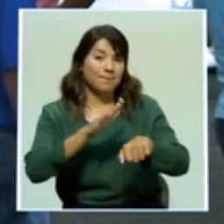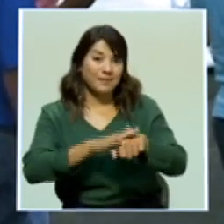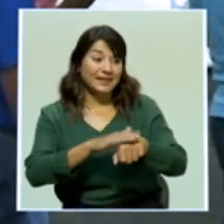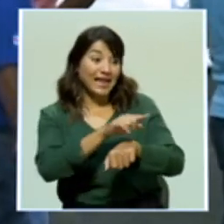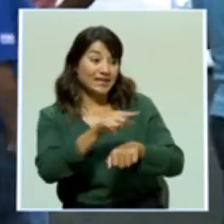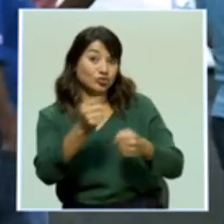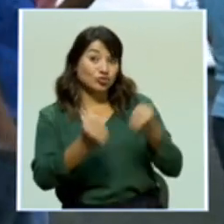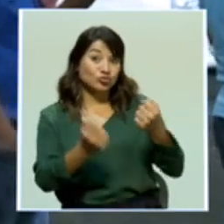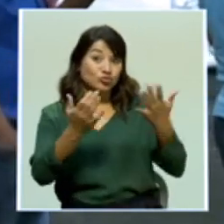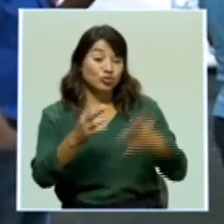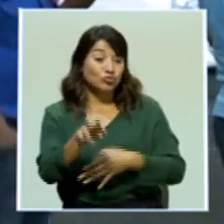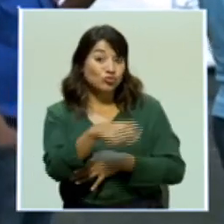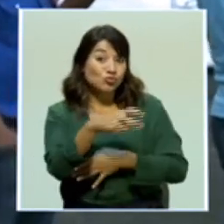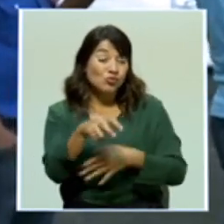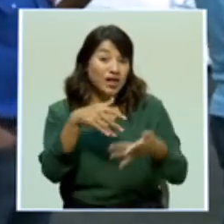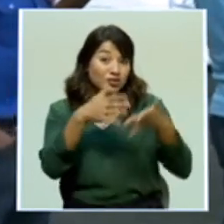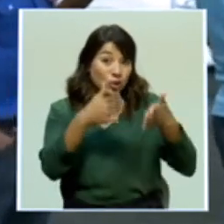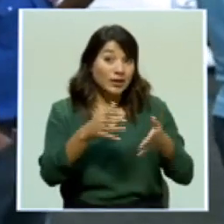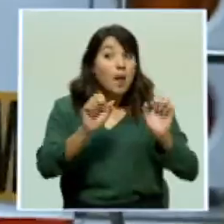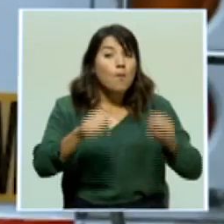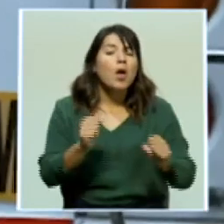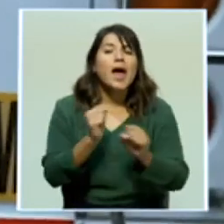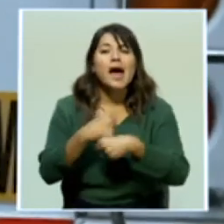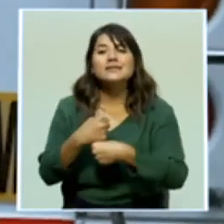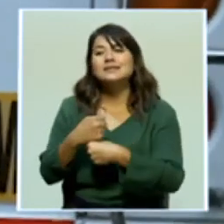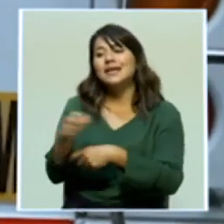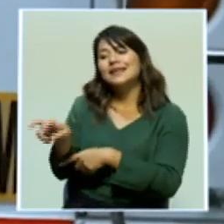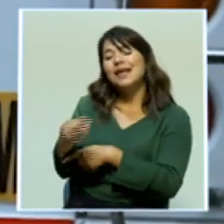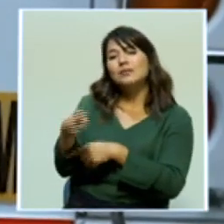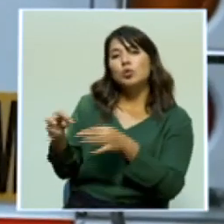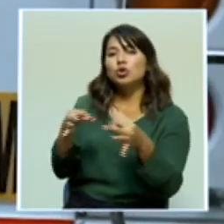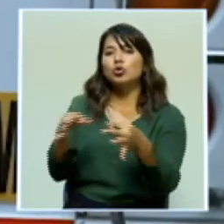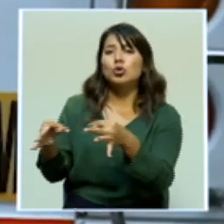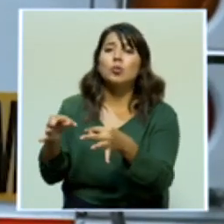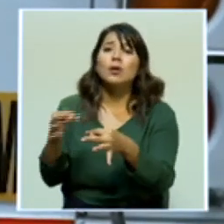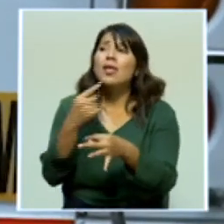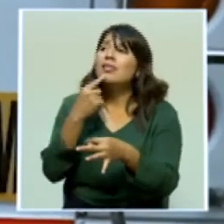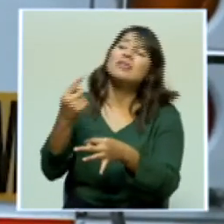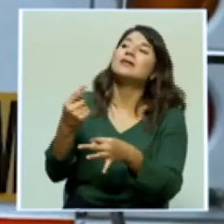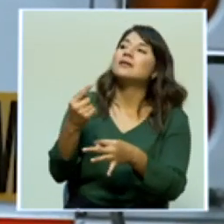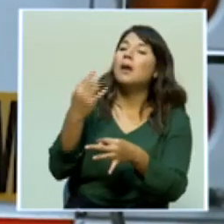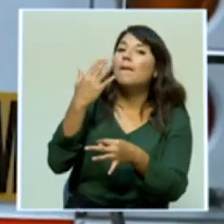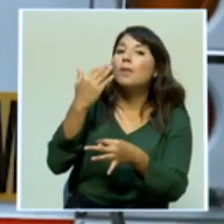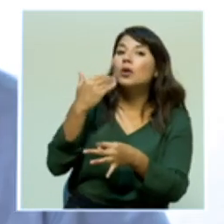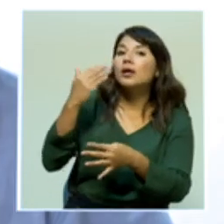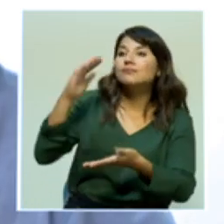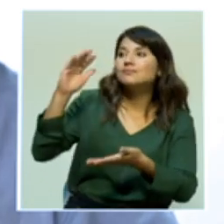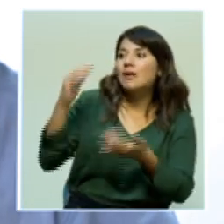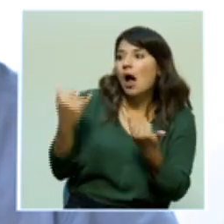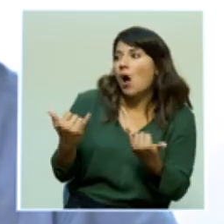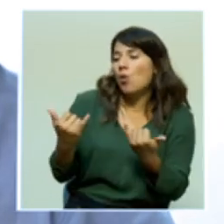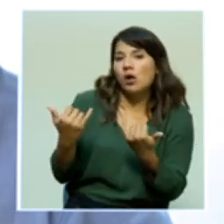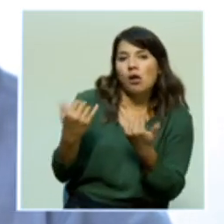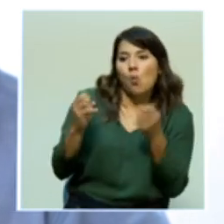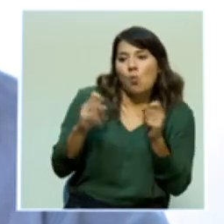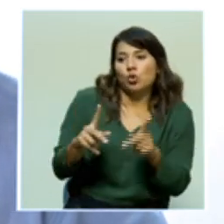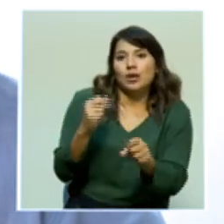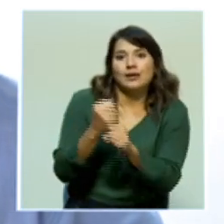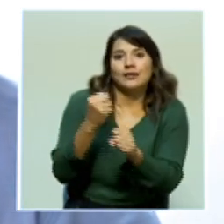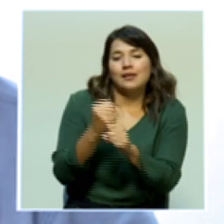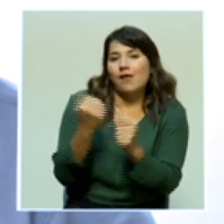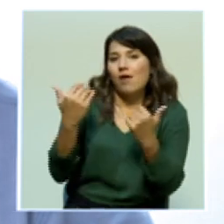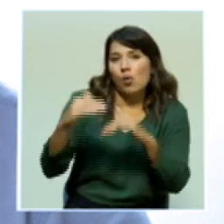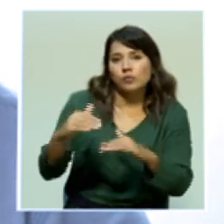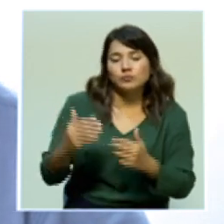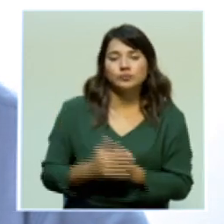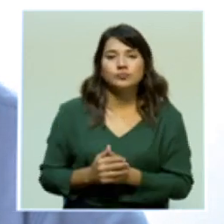realizar servicio turístico, ya que indican que les reduce las oportunidades de trabajo para ellos. Notamos que no se camina